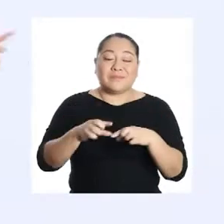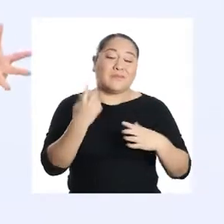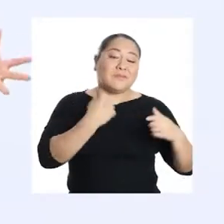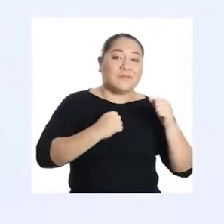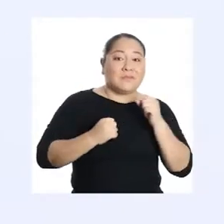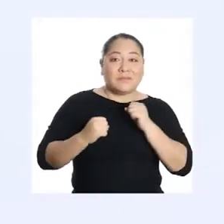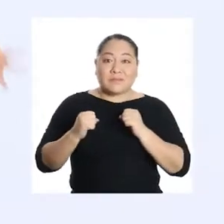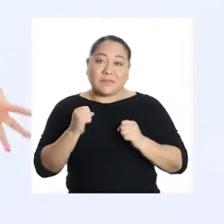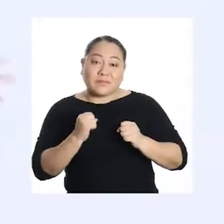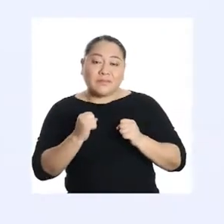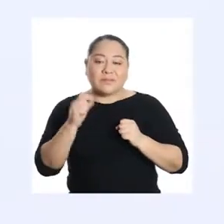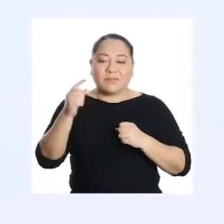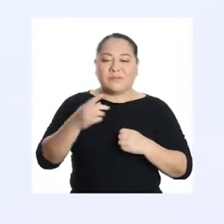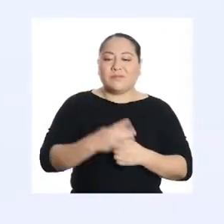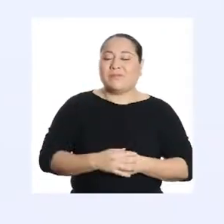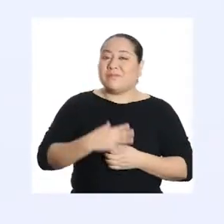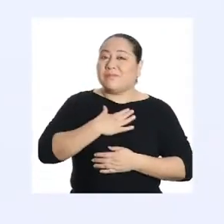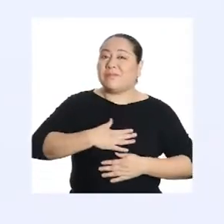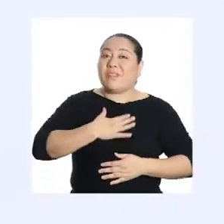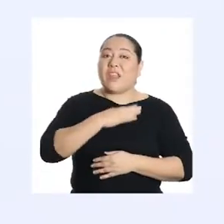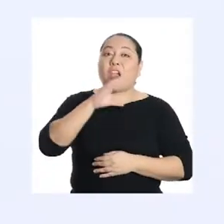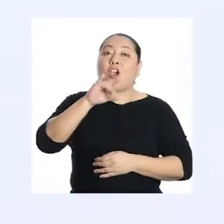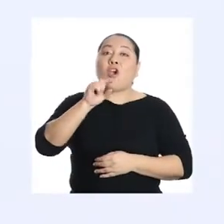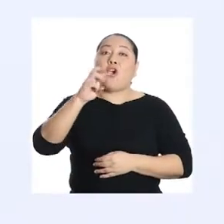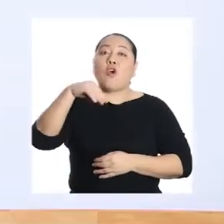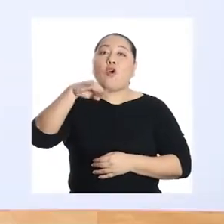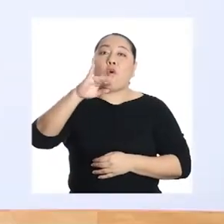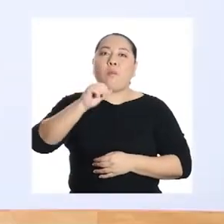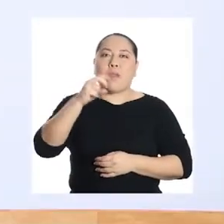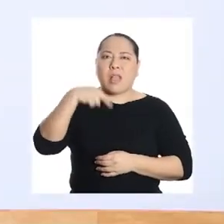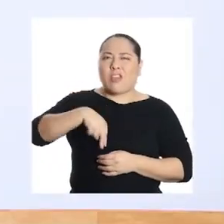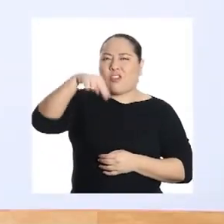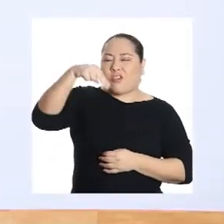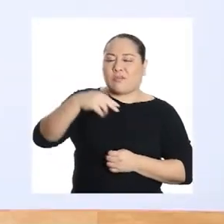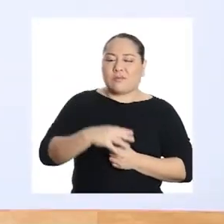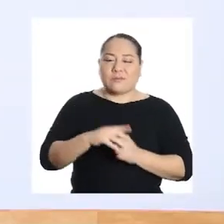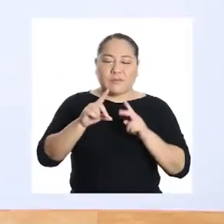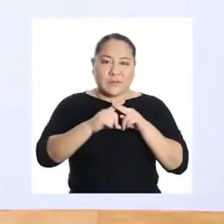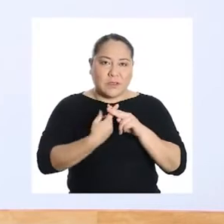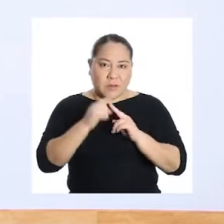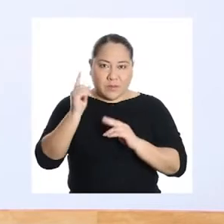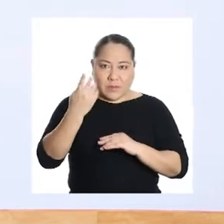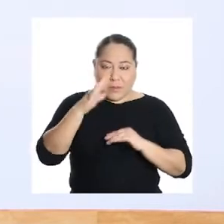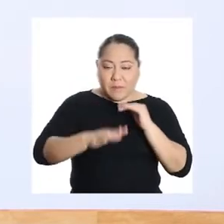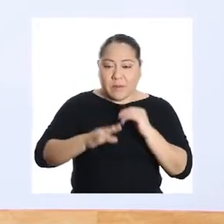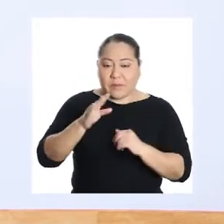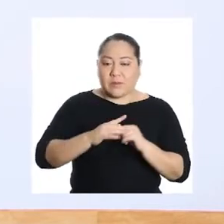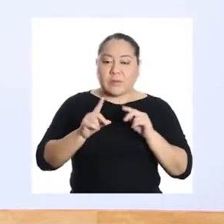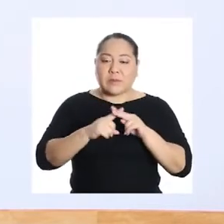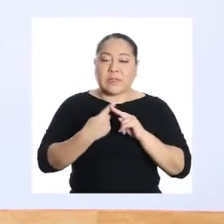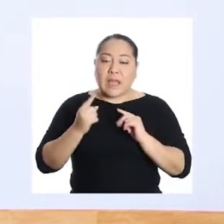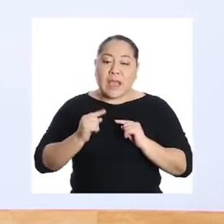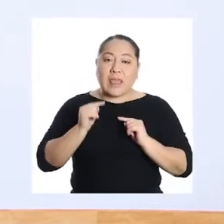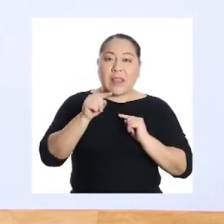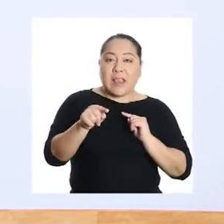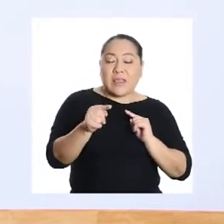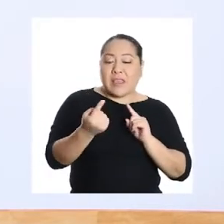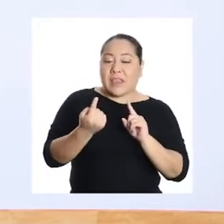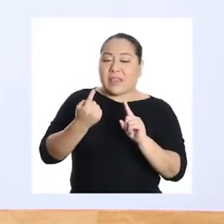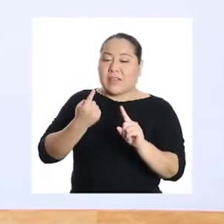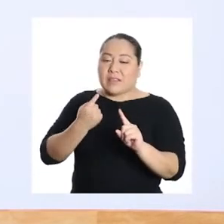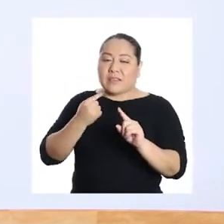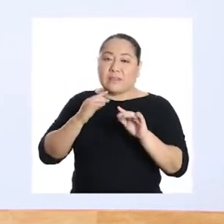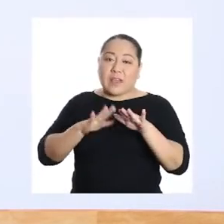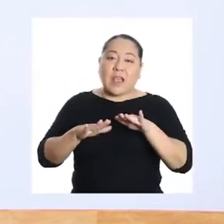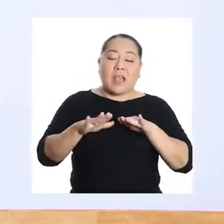vamos a movernos al ritmo de una divertida cumbia norteña. ¡Empecemos! Para el primer paso vamos a pisar adelante y